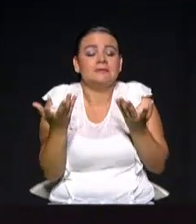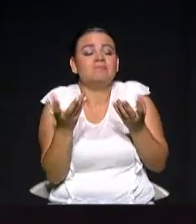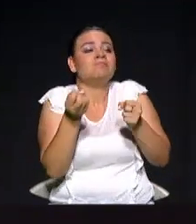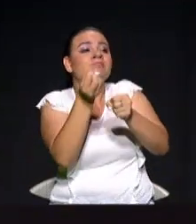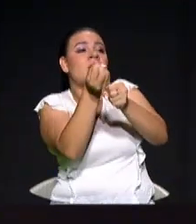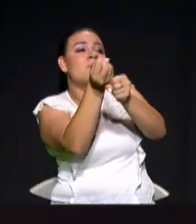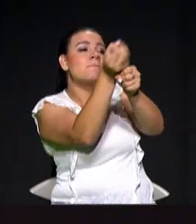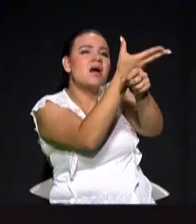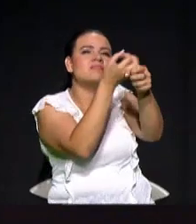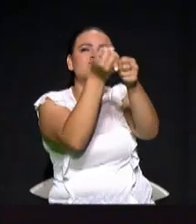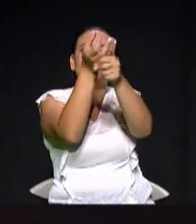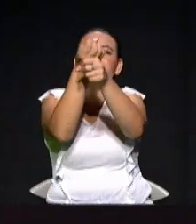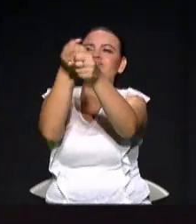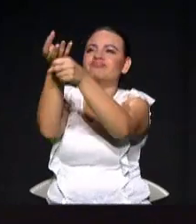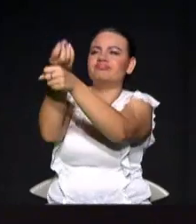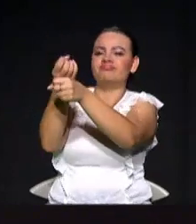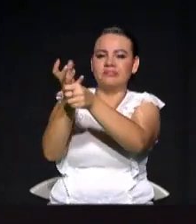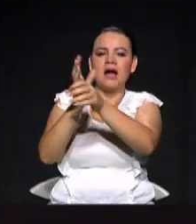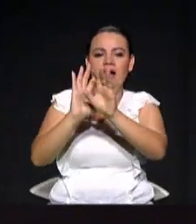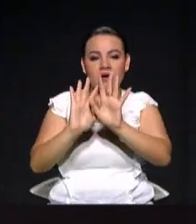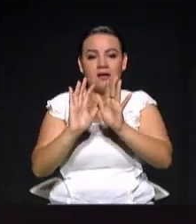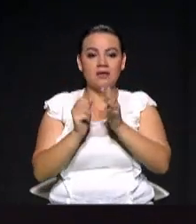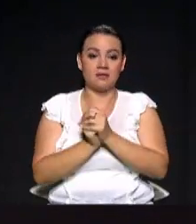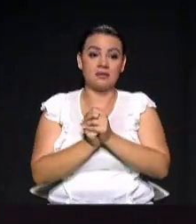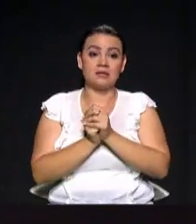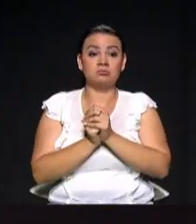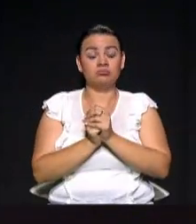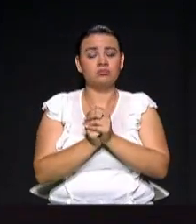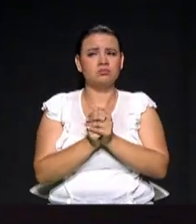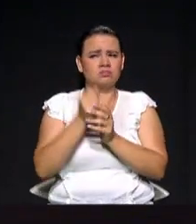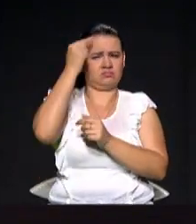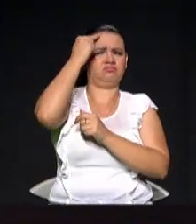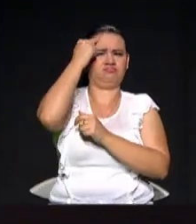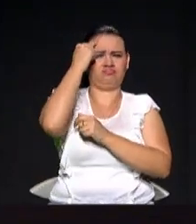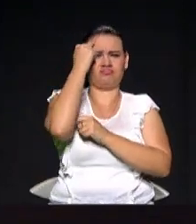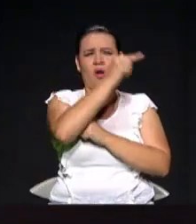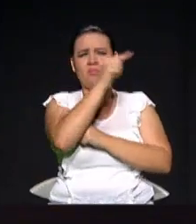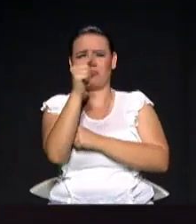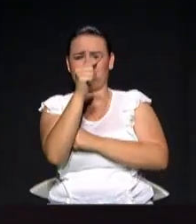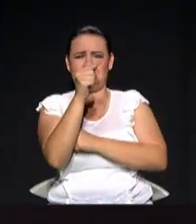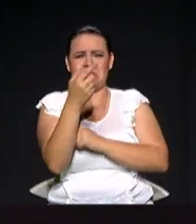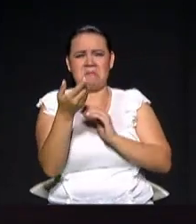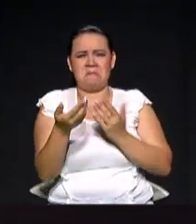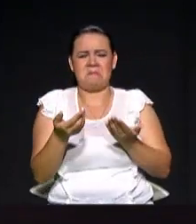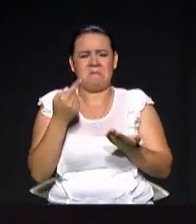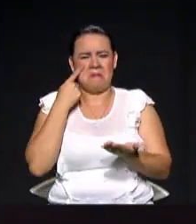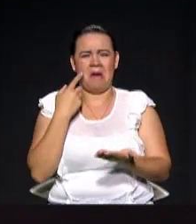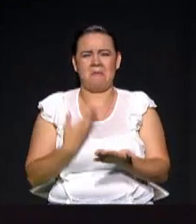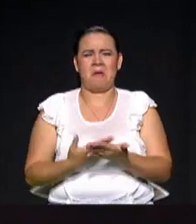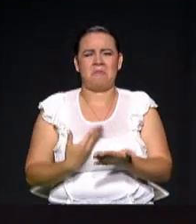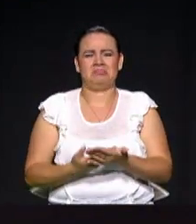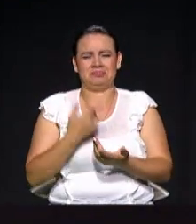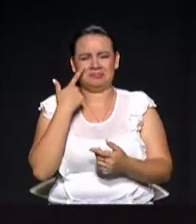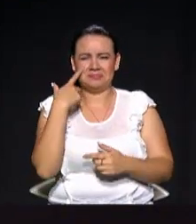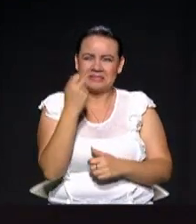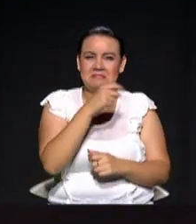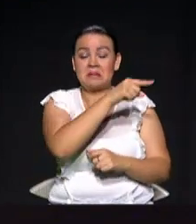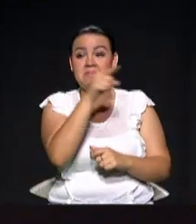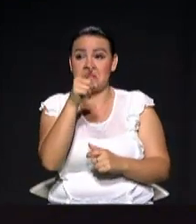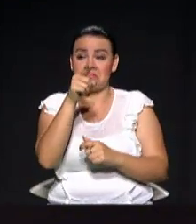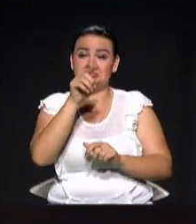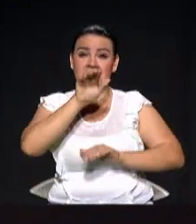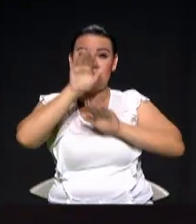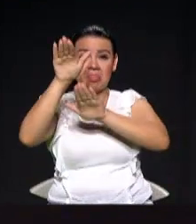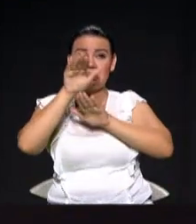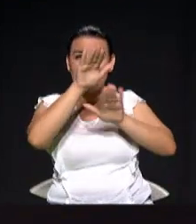Además de eso, creo yo que hay propuestas muy buenas que no vienen de candidatos y candidatas a la alcaldía, sino de candidatos y candidatas al consejo, y en particular en mi partido